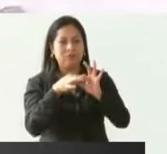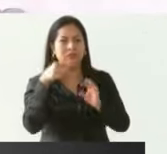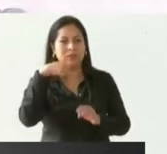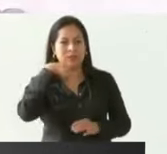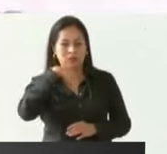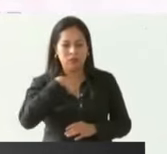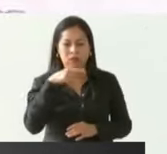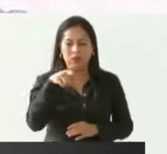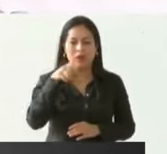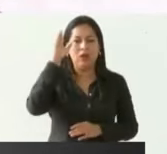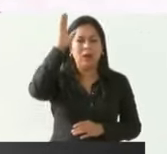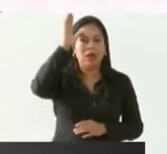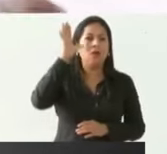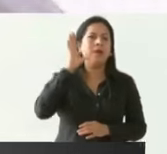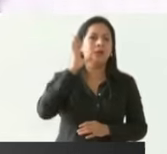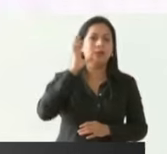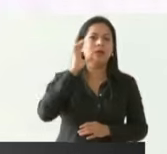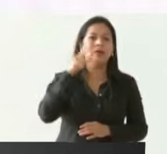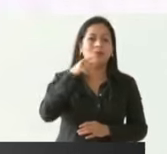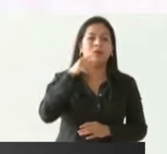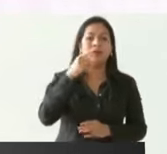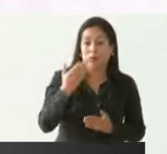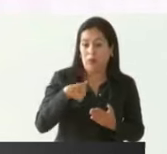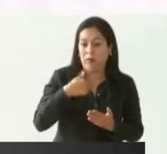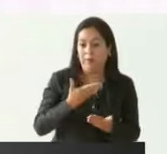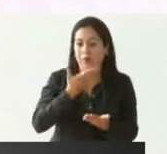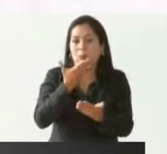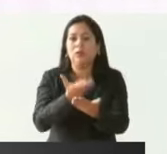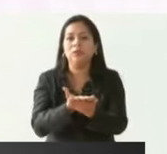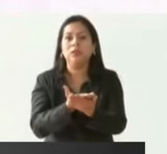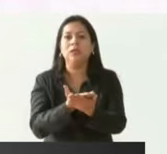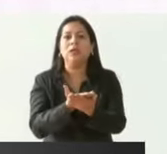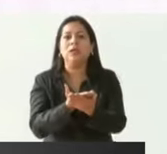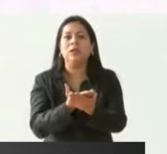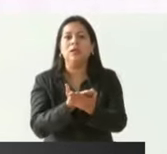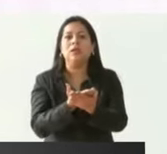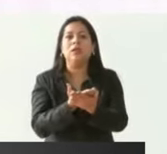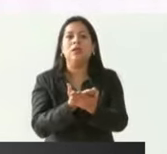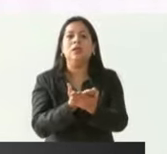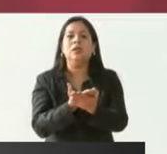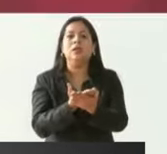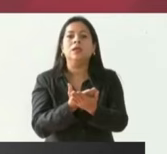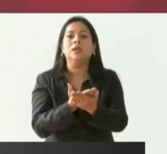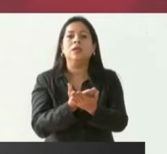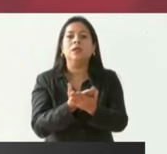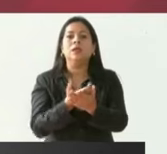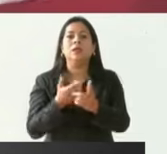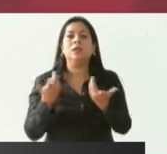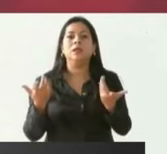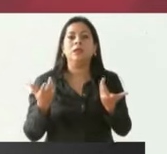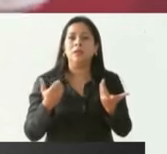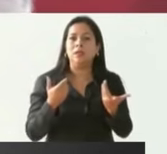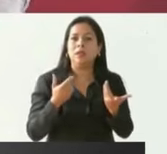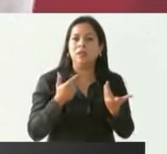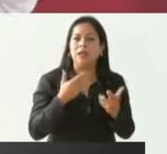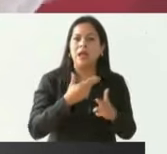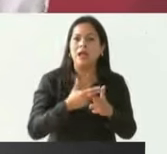le propuse a Evelyn de que de 29 a 64